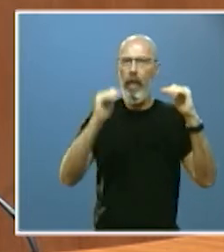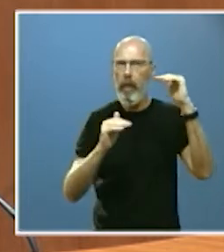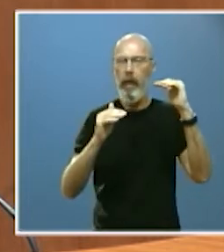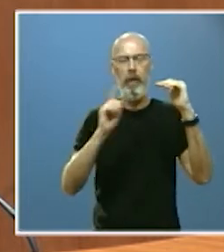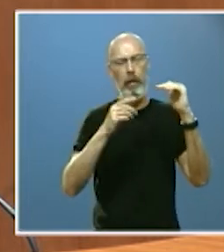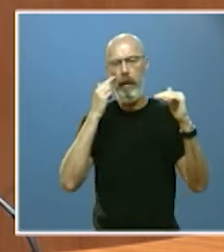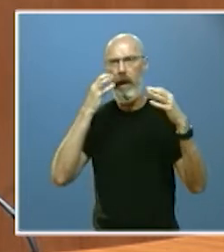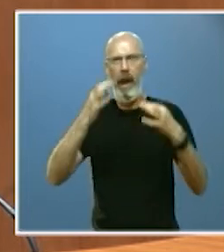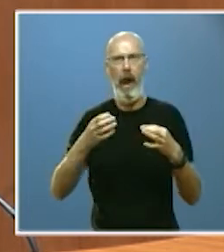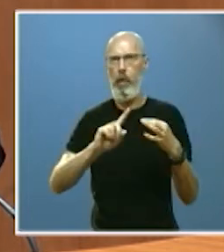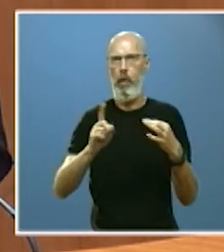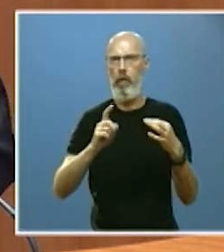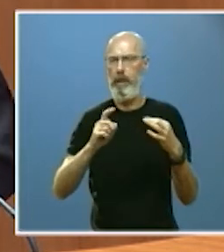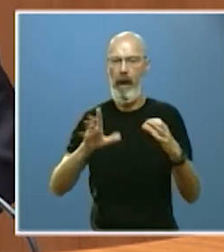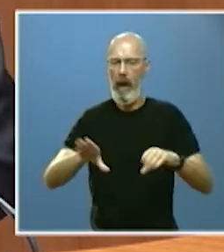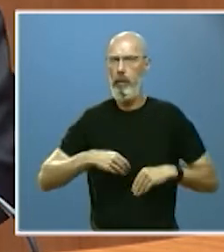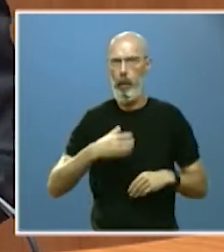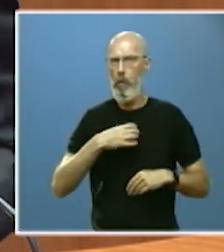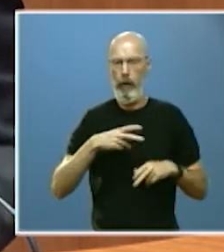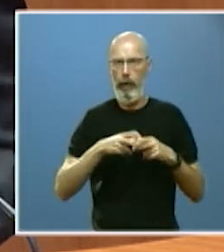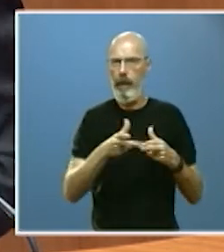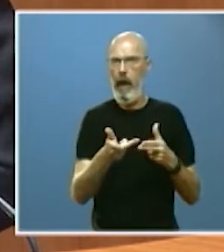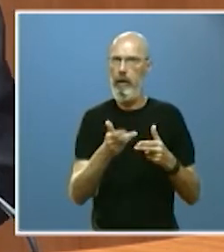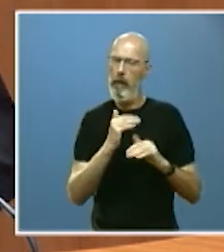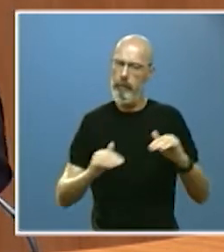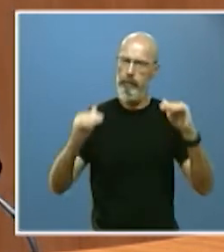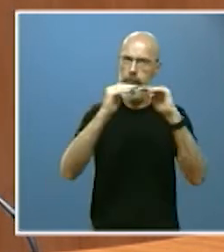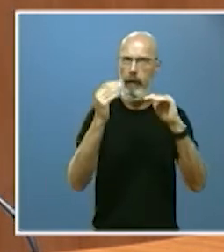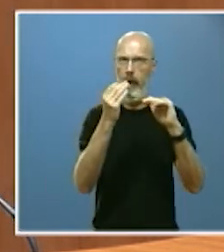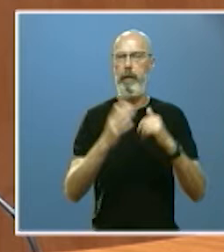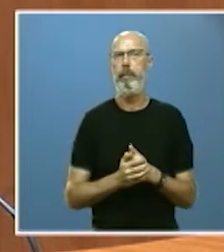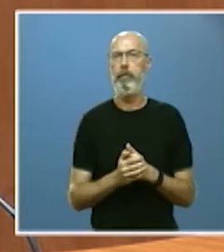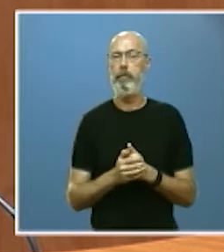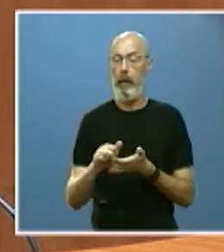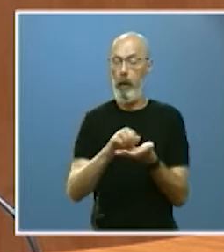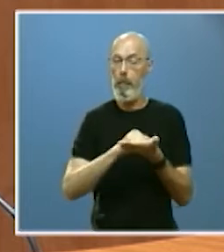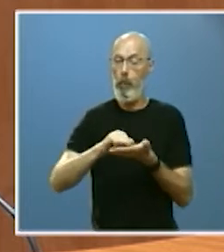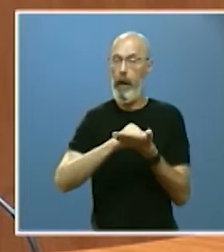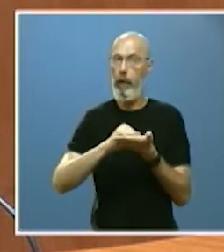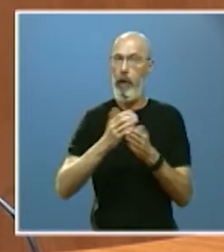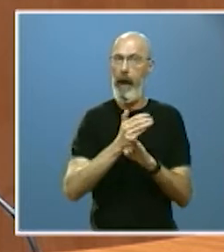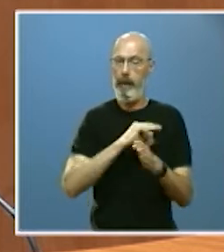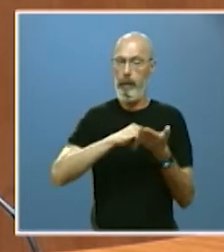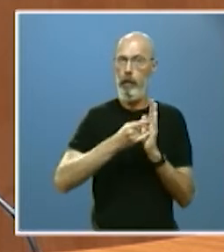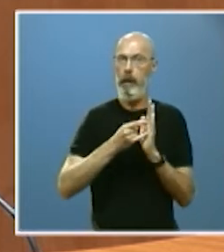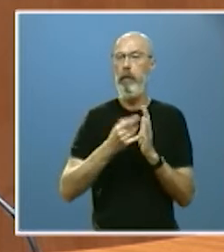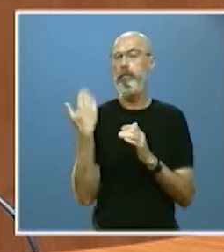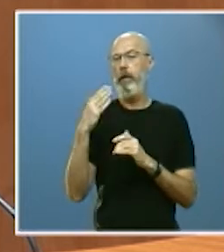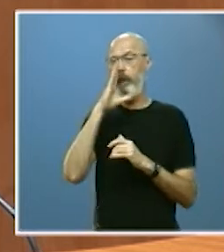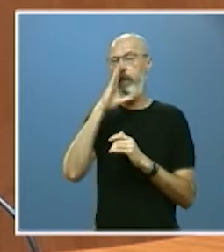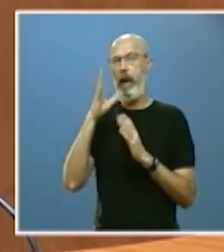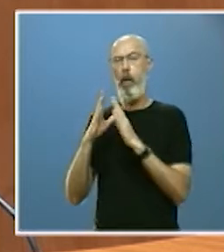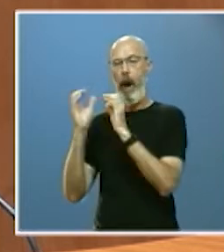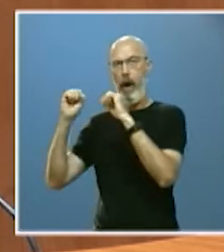inasumible ya para nuestra sociedad el primer borrador del anteproyecto se consensuó en febrero en el diálogo social con la previsión